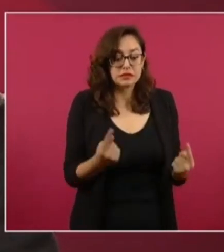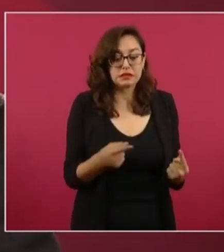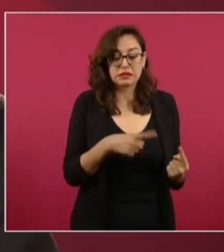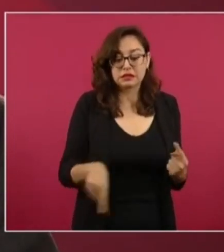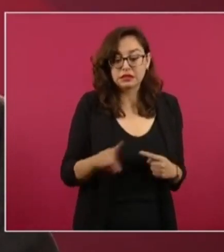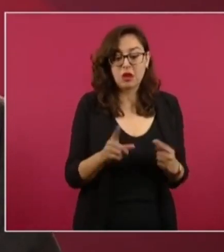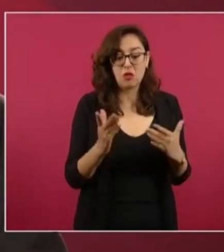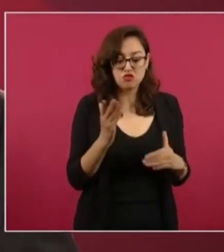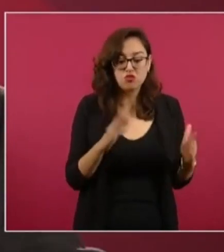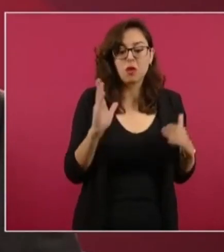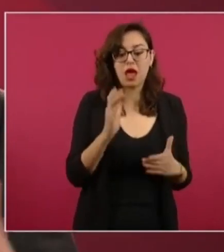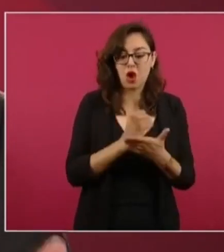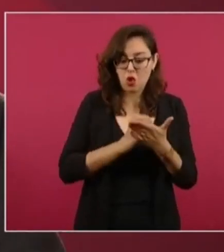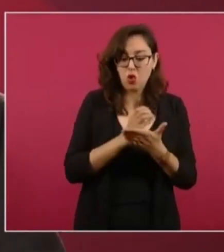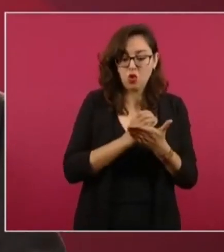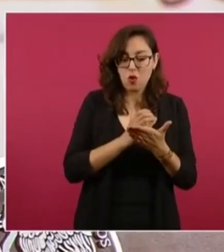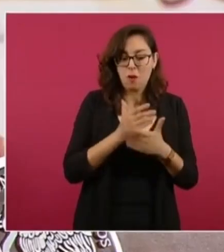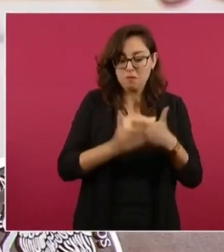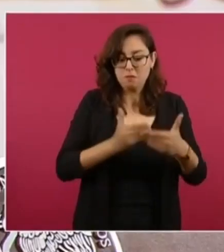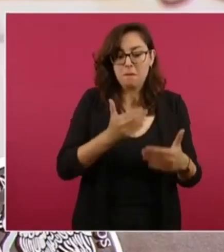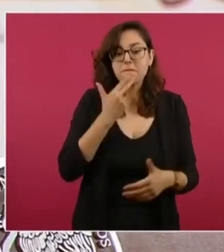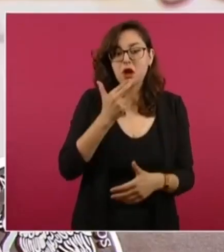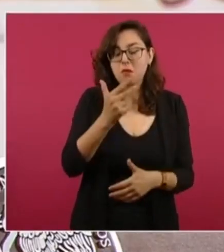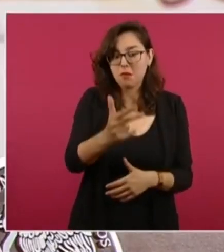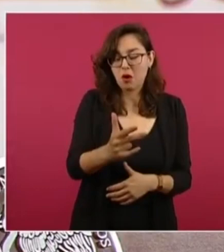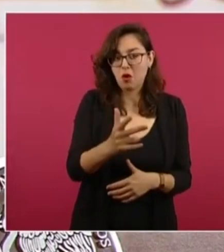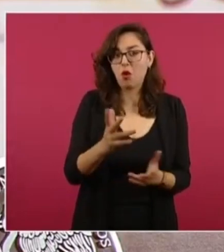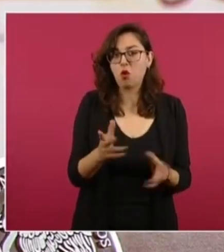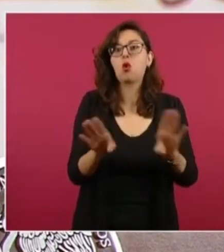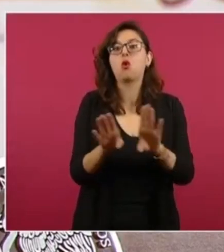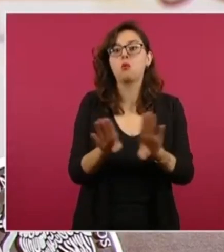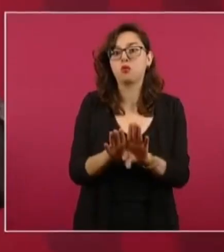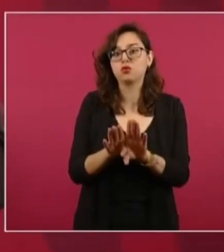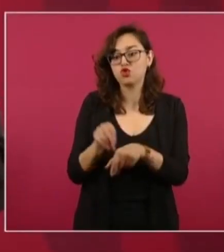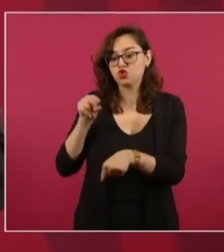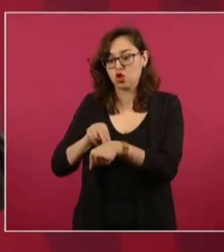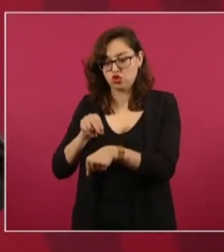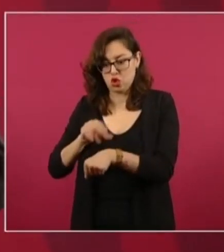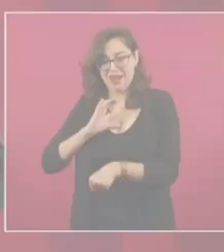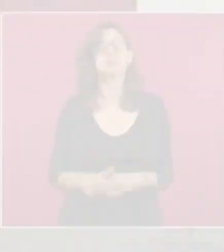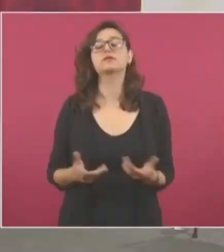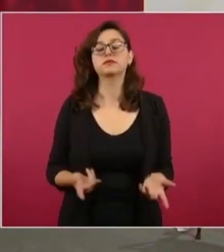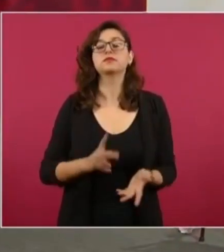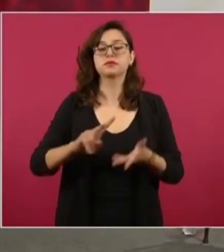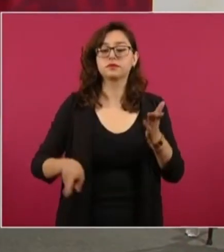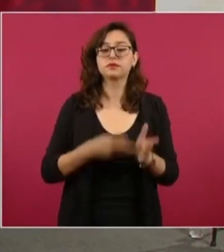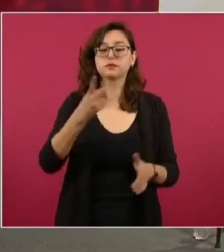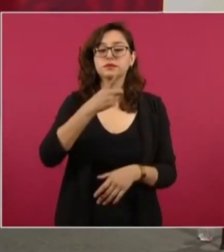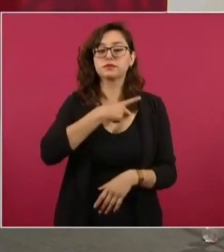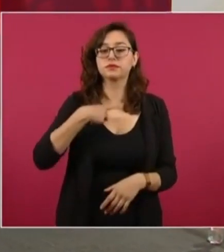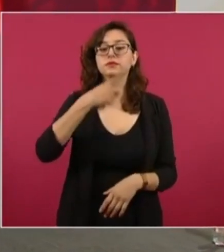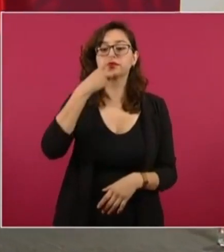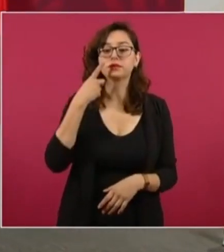especialistas. No quiere decir que un oncólogo adulto no lo tenga, pero es todavía más fina la necesidad de esto. Sí, estoy